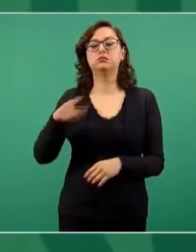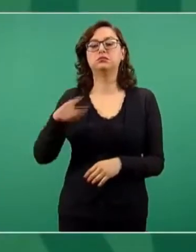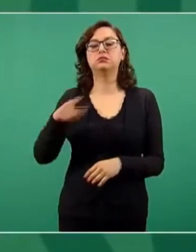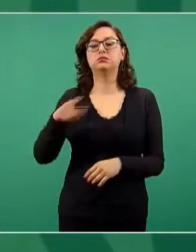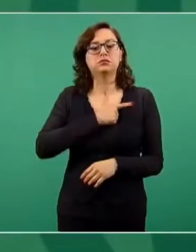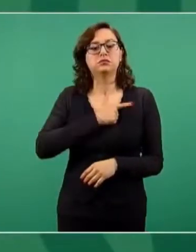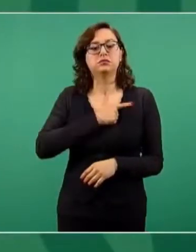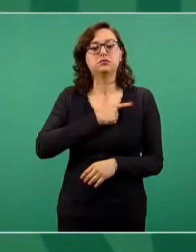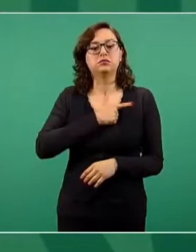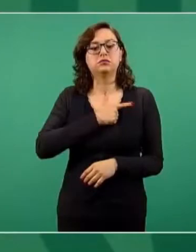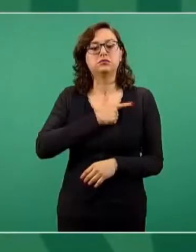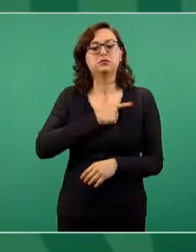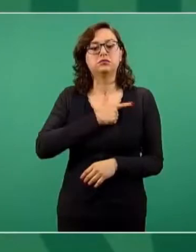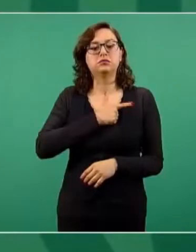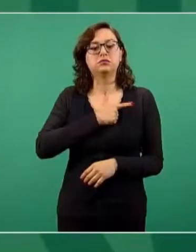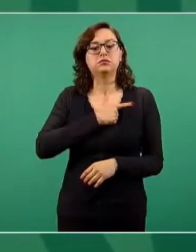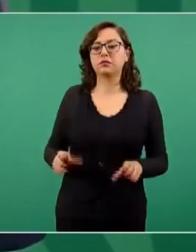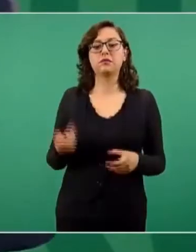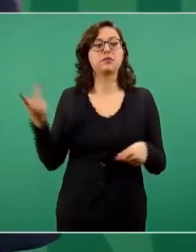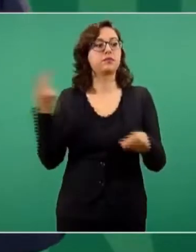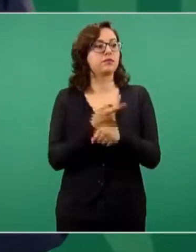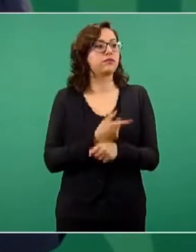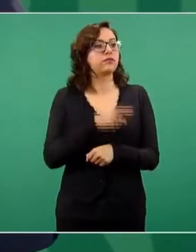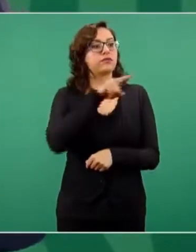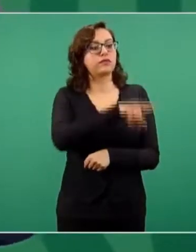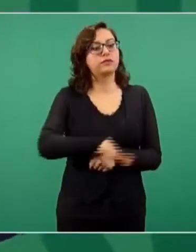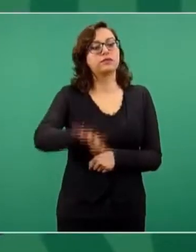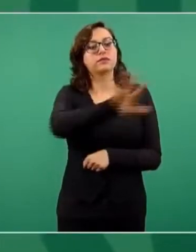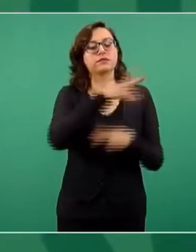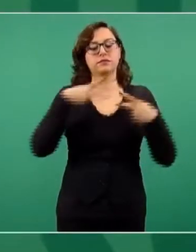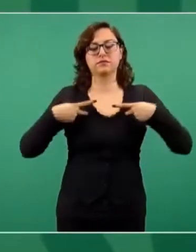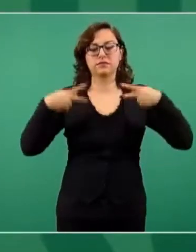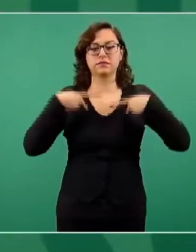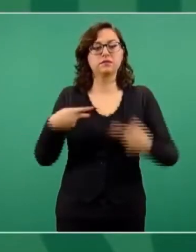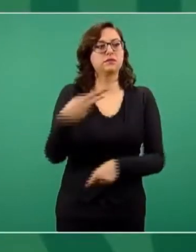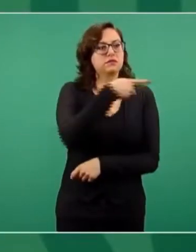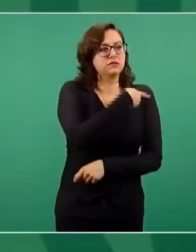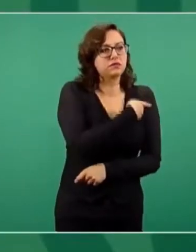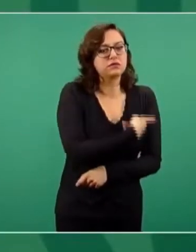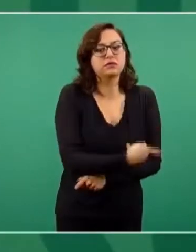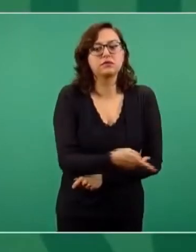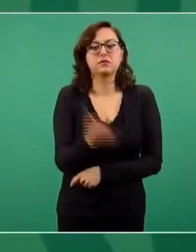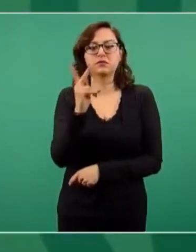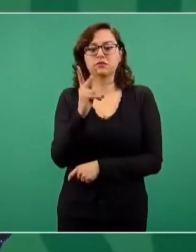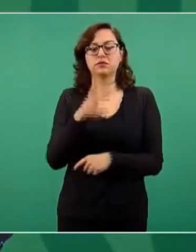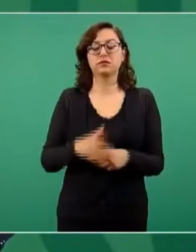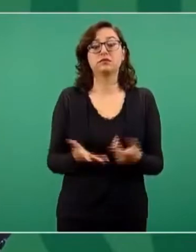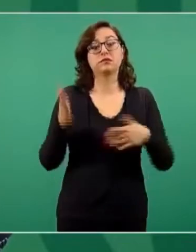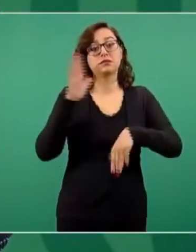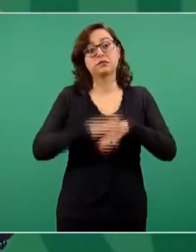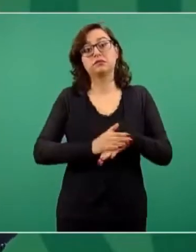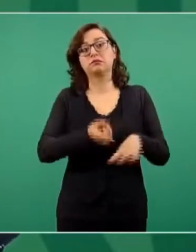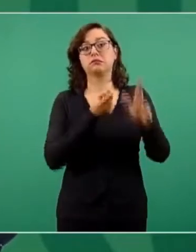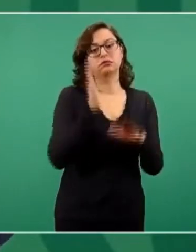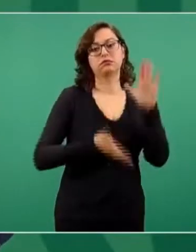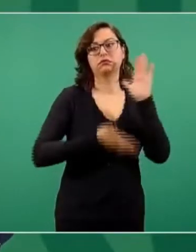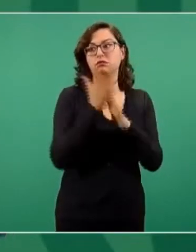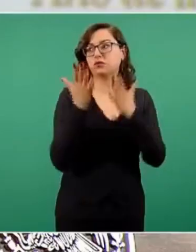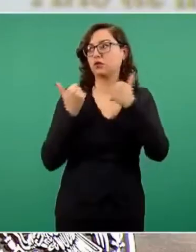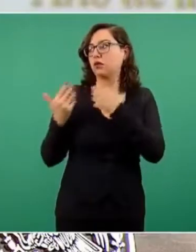empobreció el pueblo. Bueno, por este grupo y por su política de saqueo creció la migración como nunca